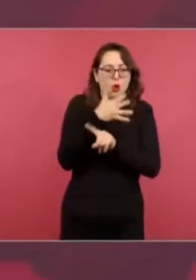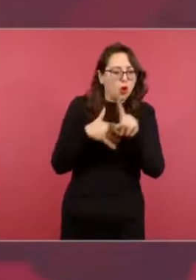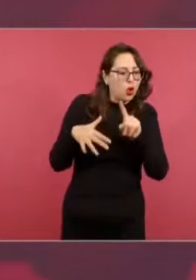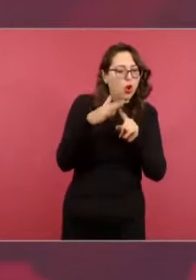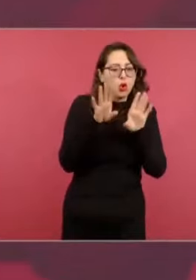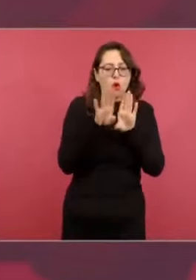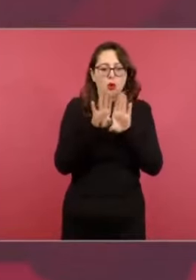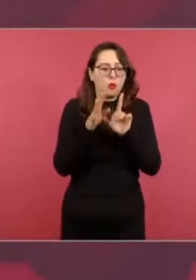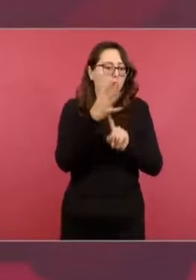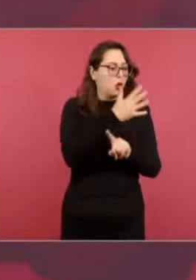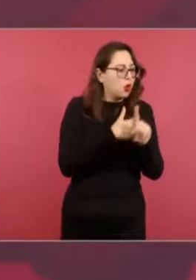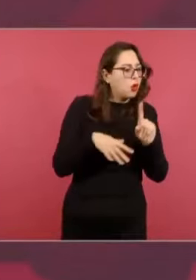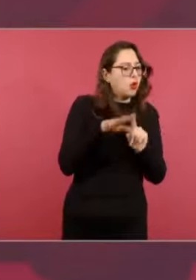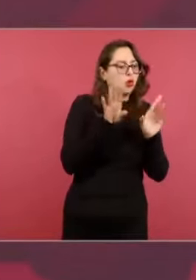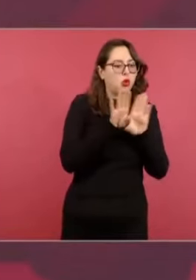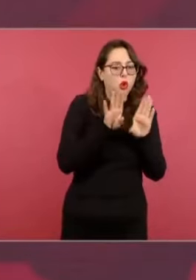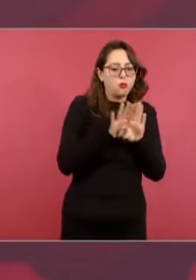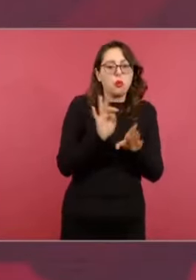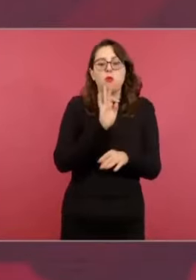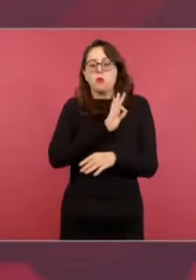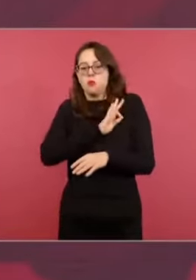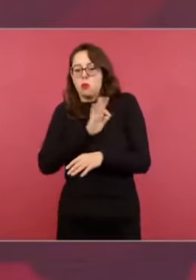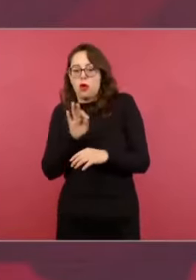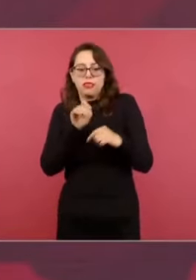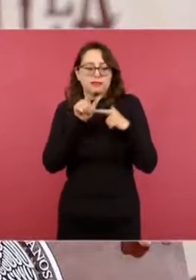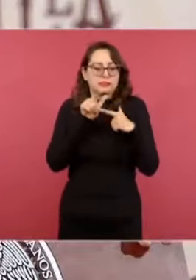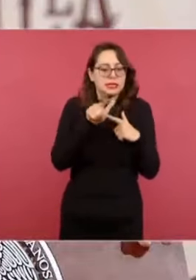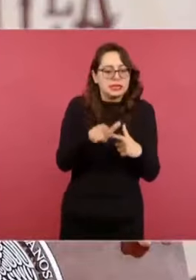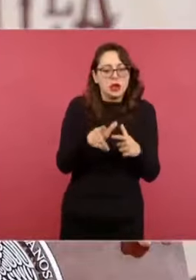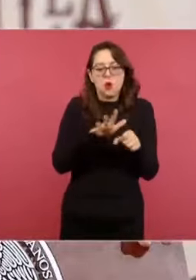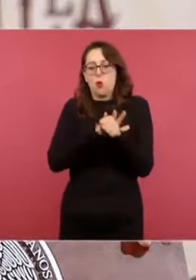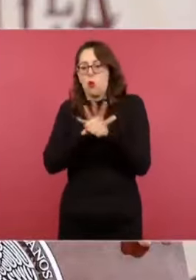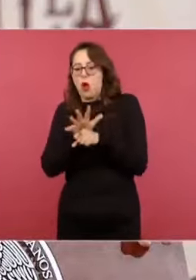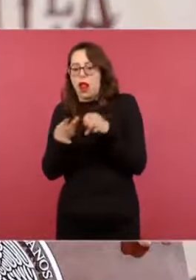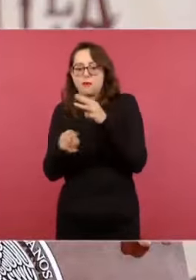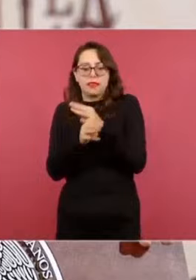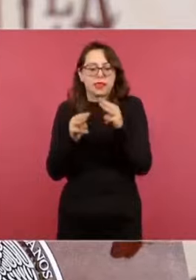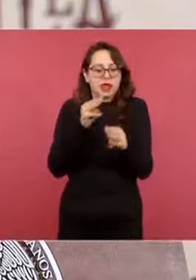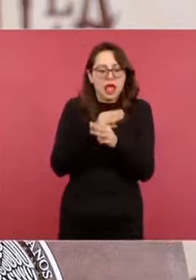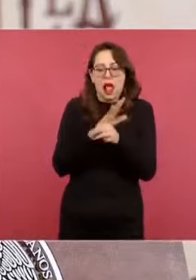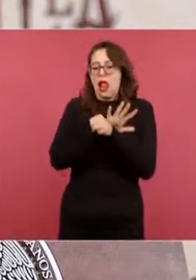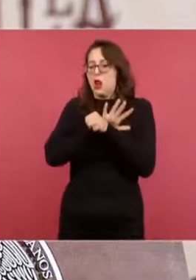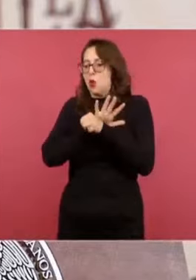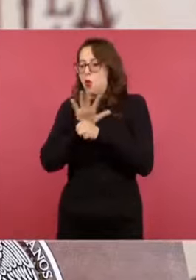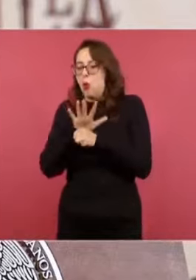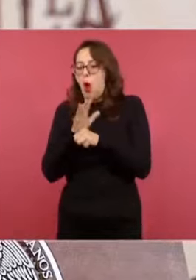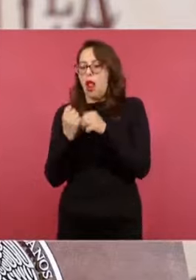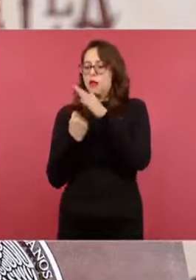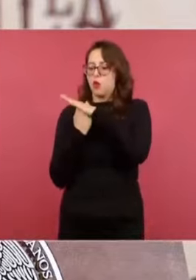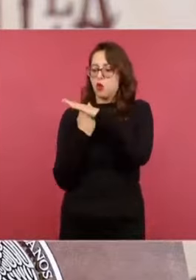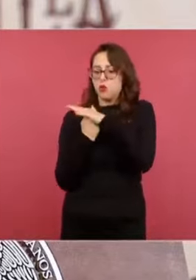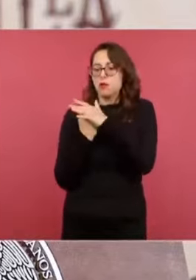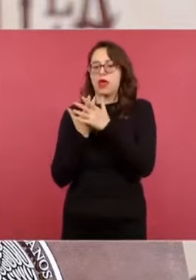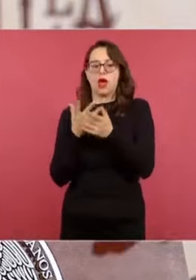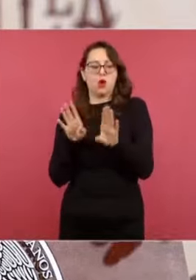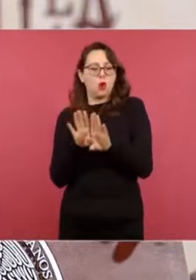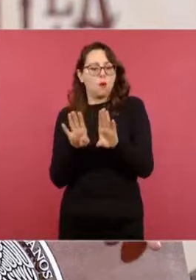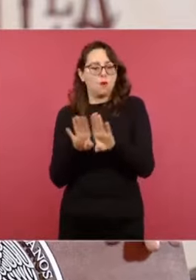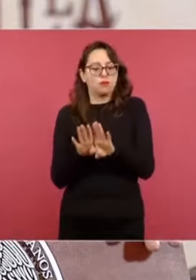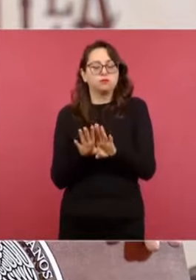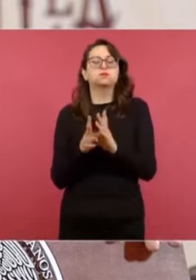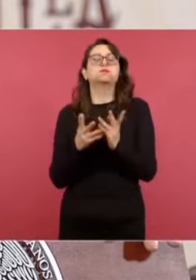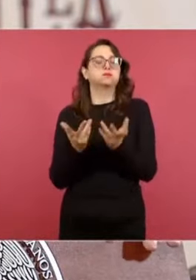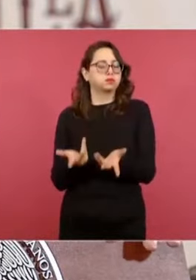ya se toma la determinación de cuál va a ser el tipo de columna que van a instalar para ir soportando toda esa